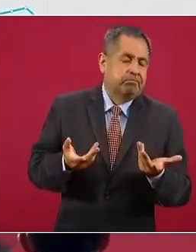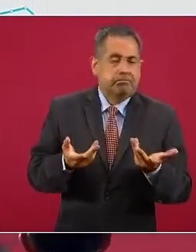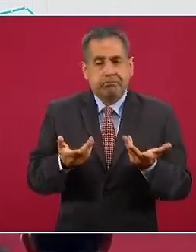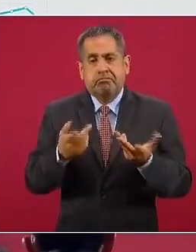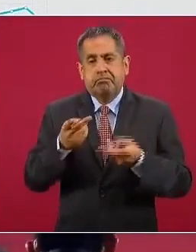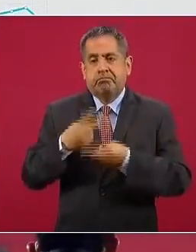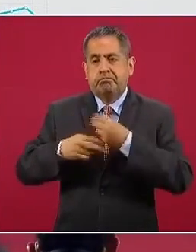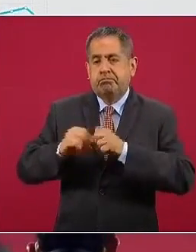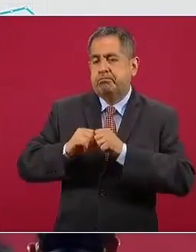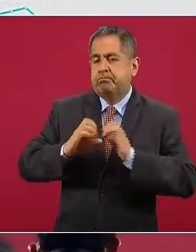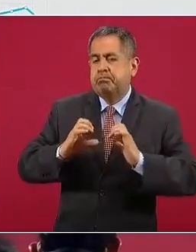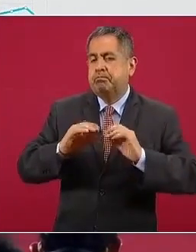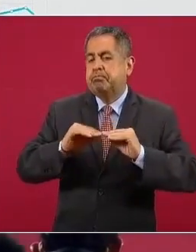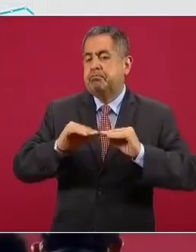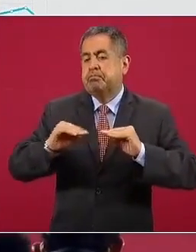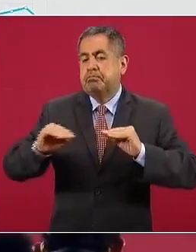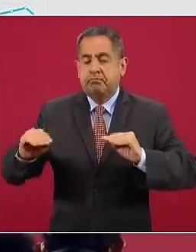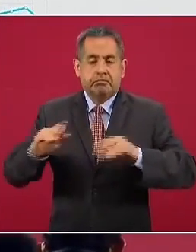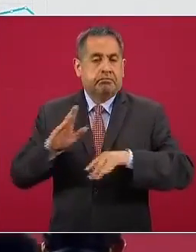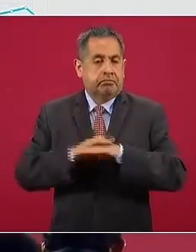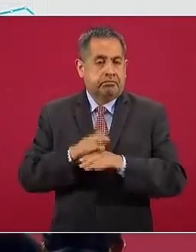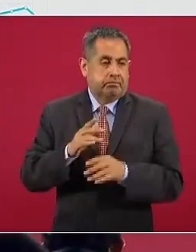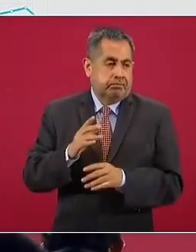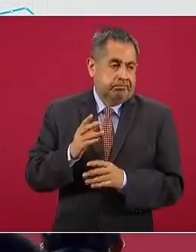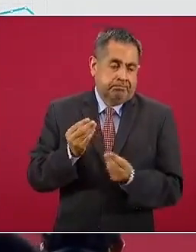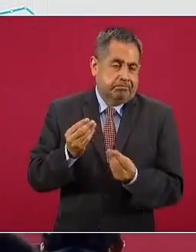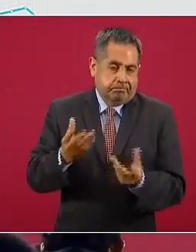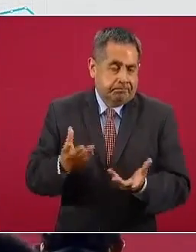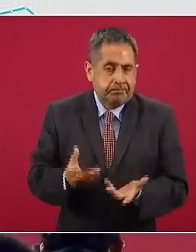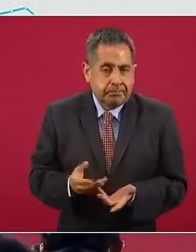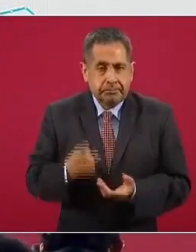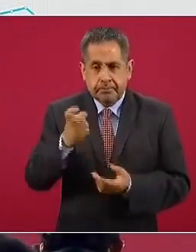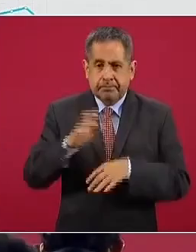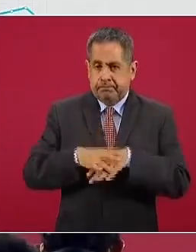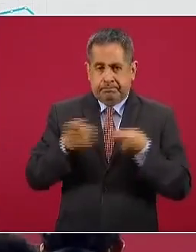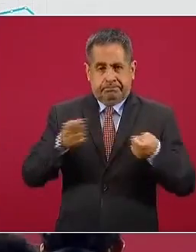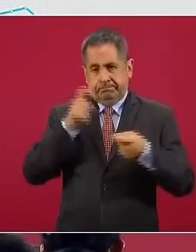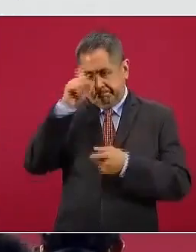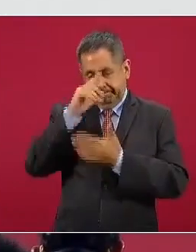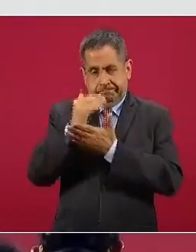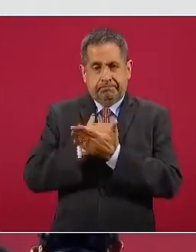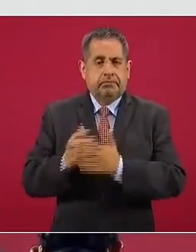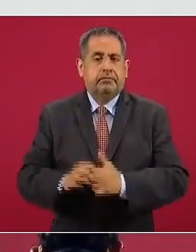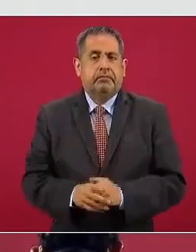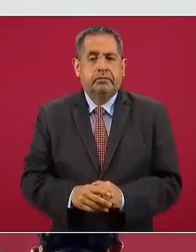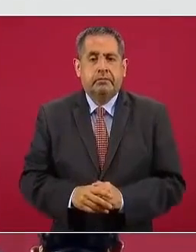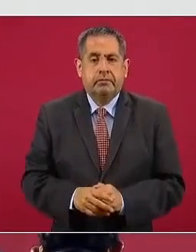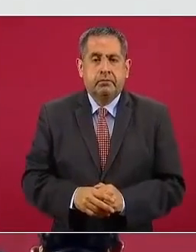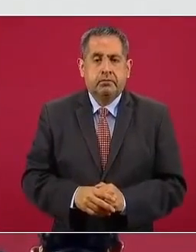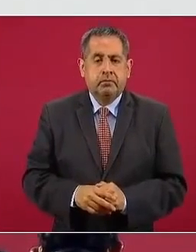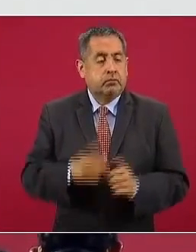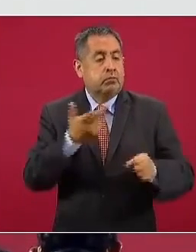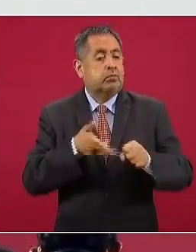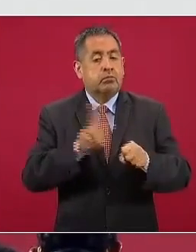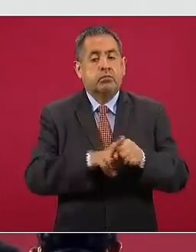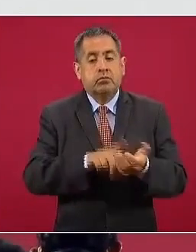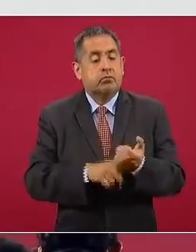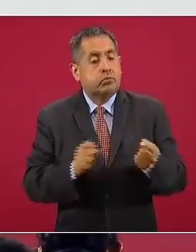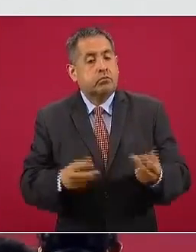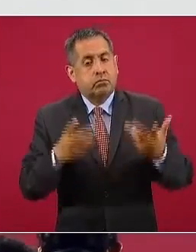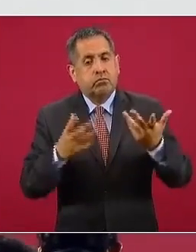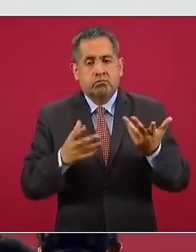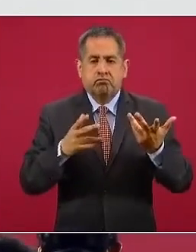dinámica de la transmisión es un poco más intensa y cuesta más trabajo reducirlo. La siguiente. la ocupación hospitalaria